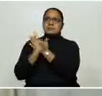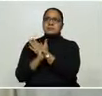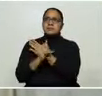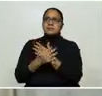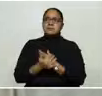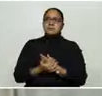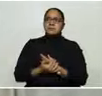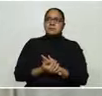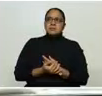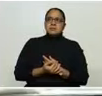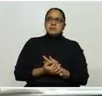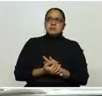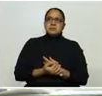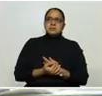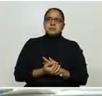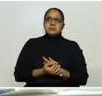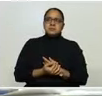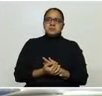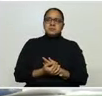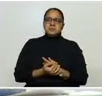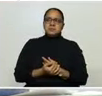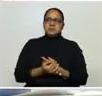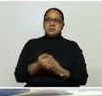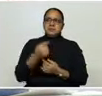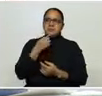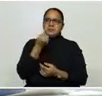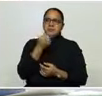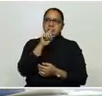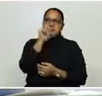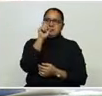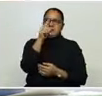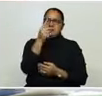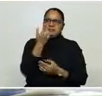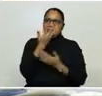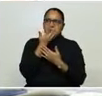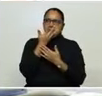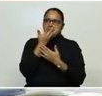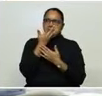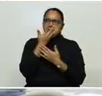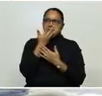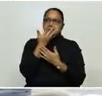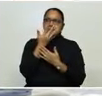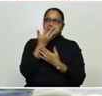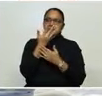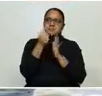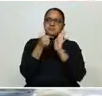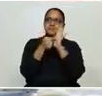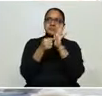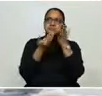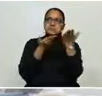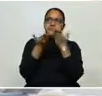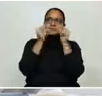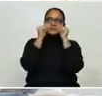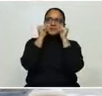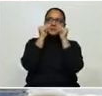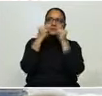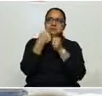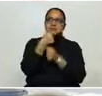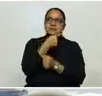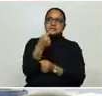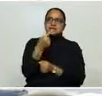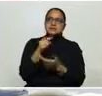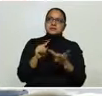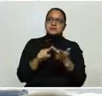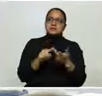Tenemos varios tratamientos con protocolo. El tema de la hidroxicloroquina